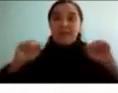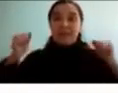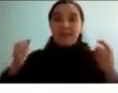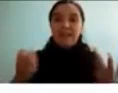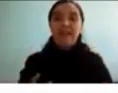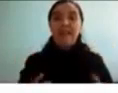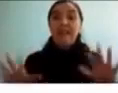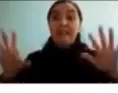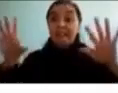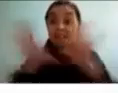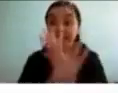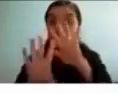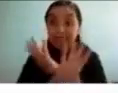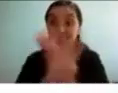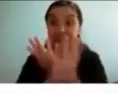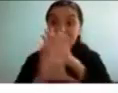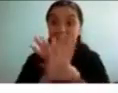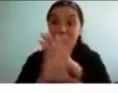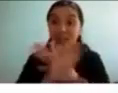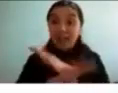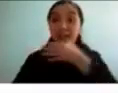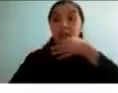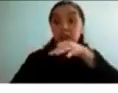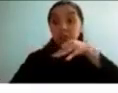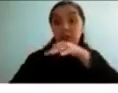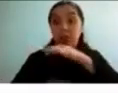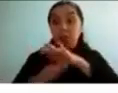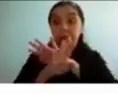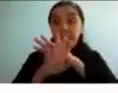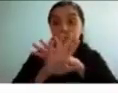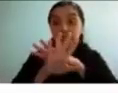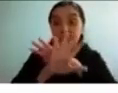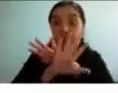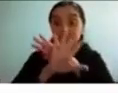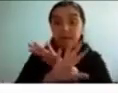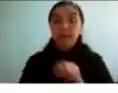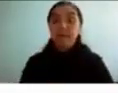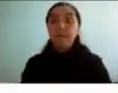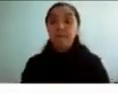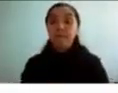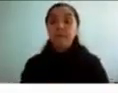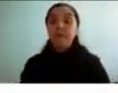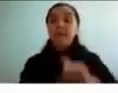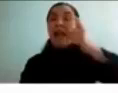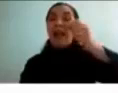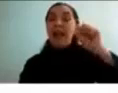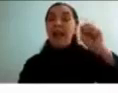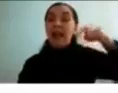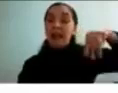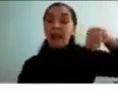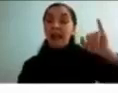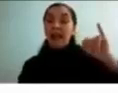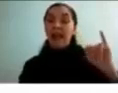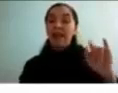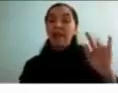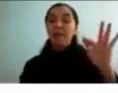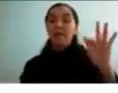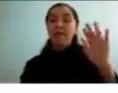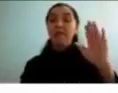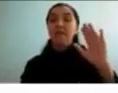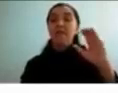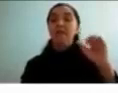teatralidad la representación narrativa el uso de la gamificación como herramienta de